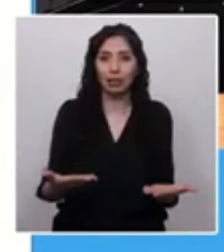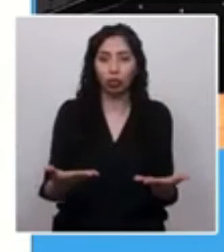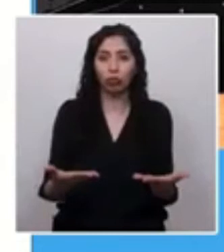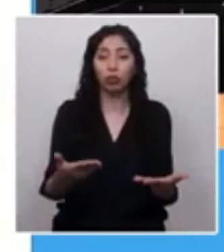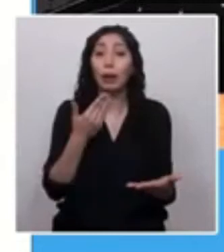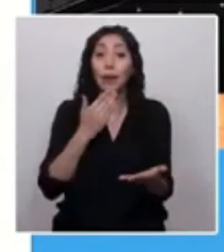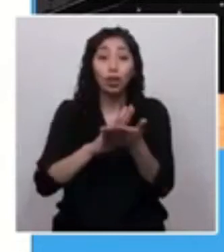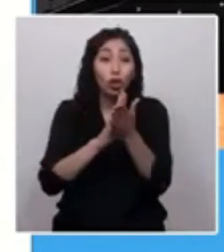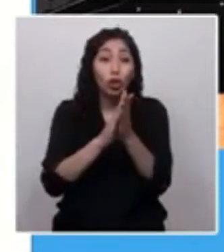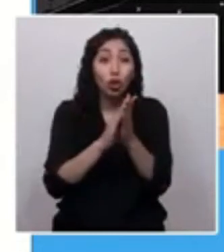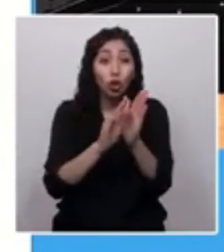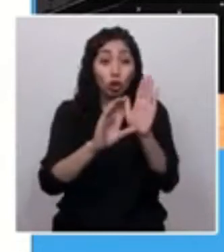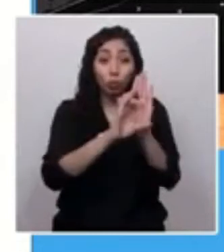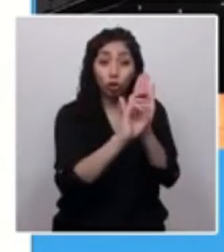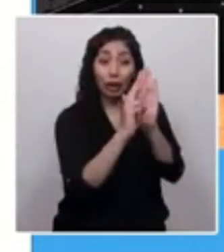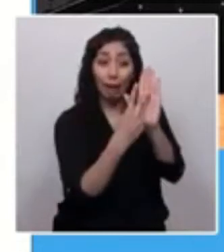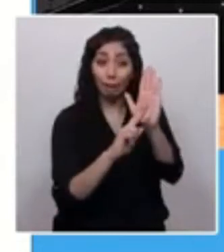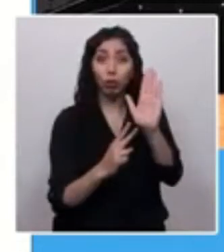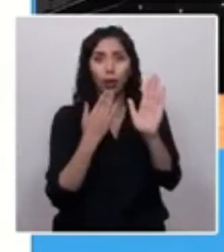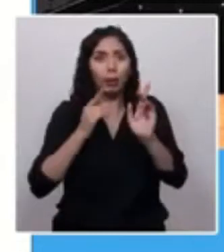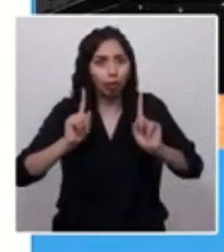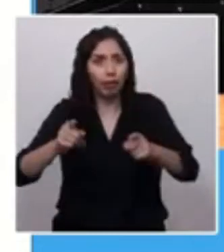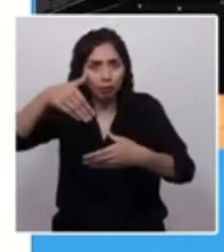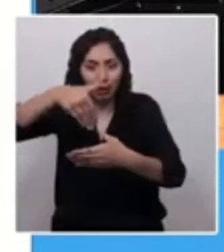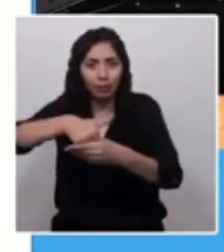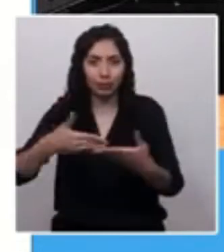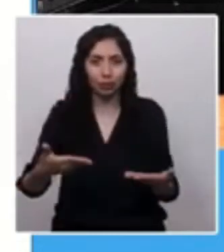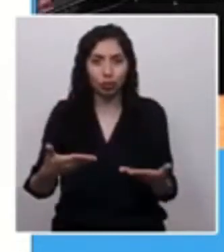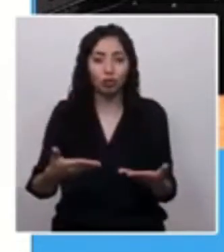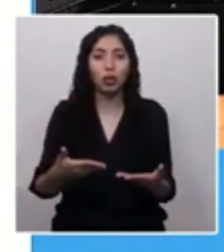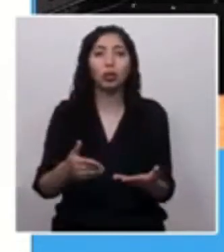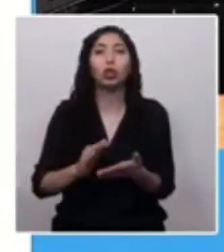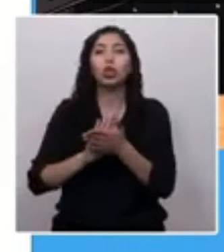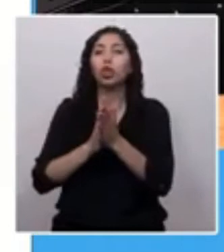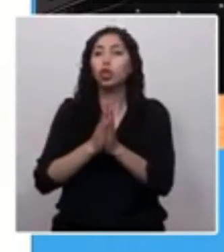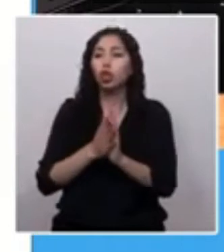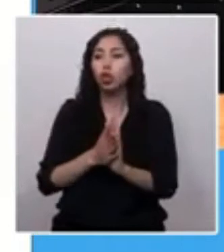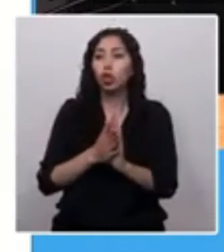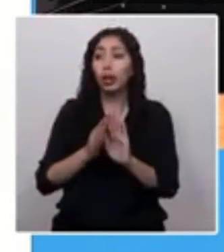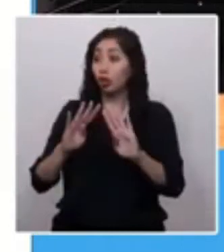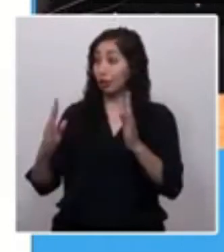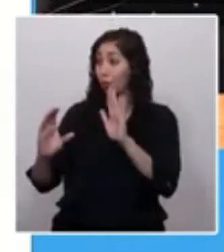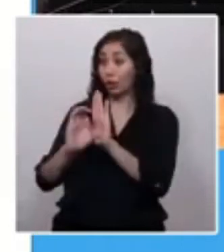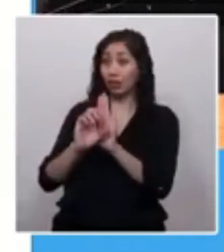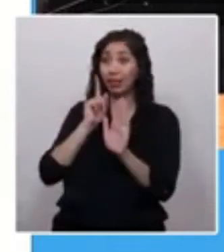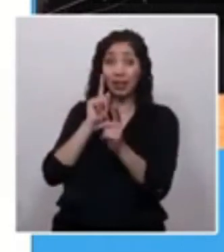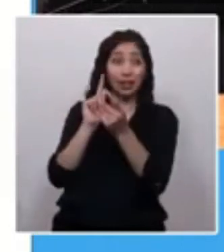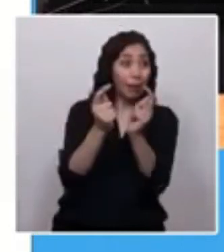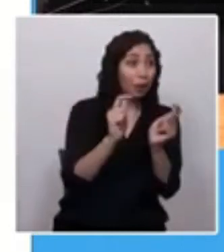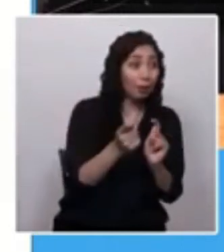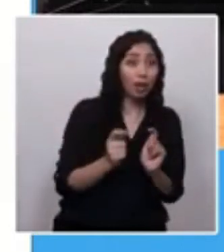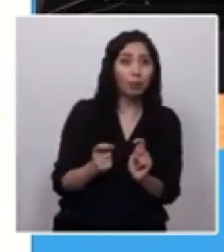permitirá que todo el trabajo de esta constituyente la tenga como la llave de salida la ciudadanía. Siguiente, por favor.